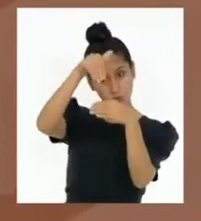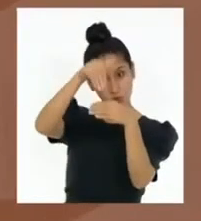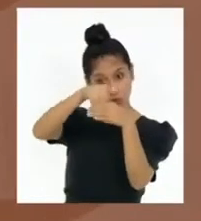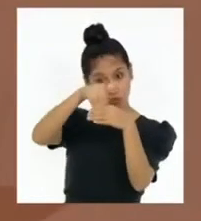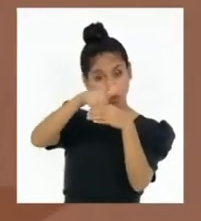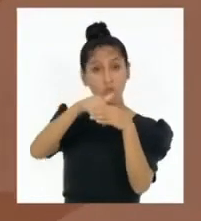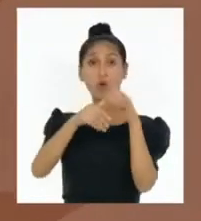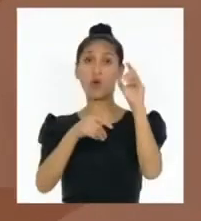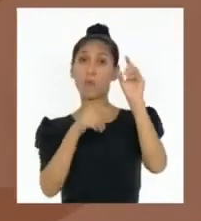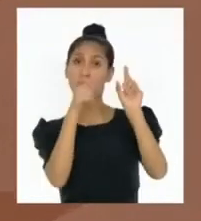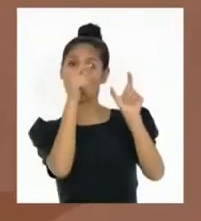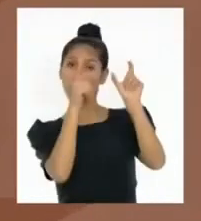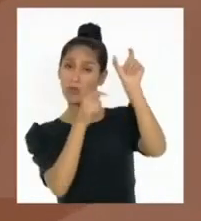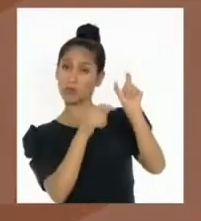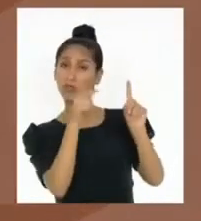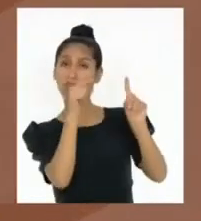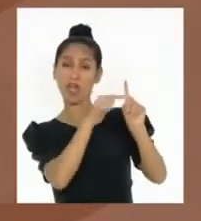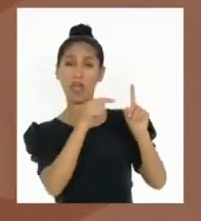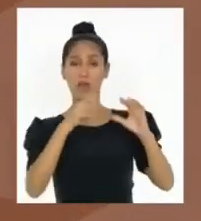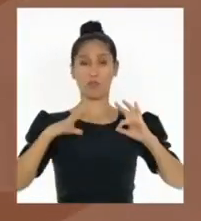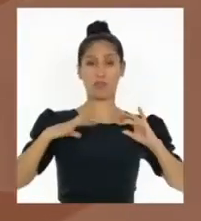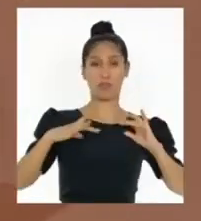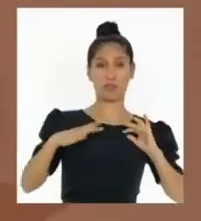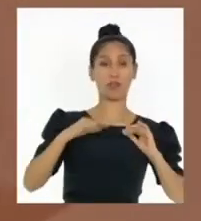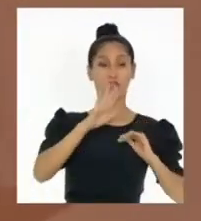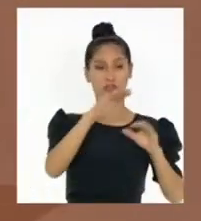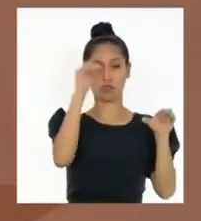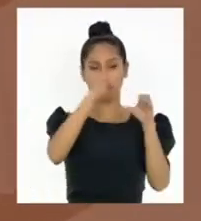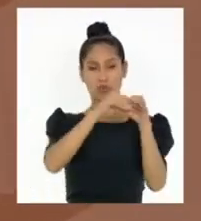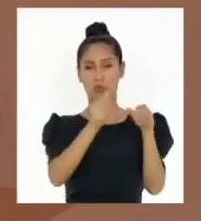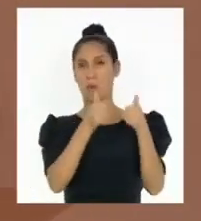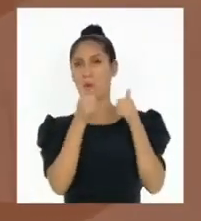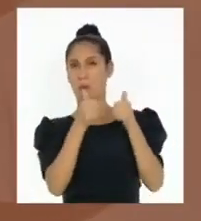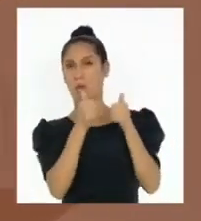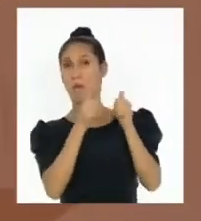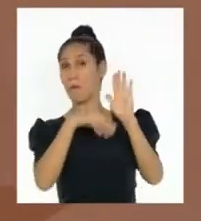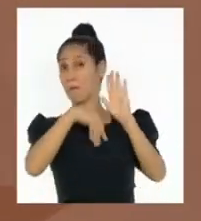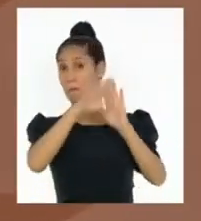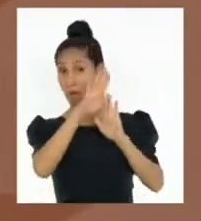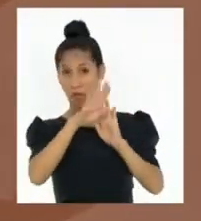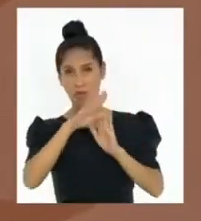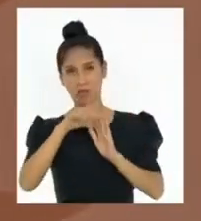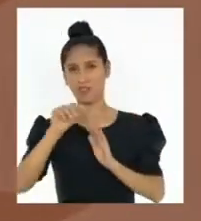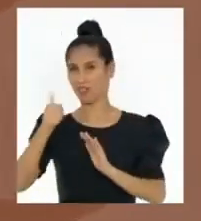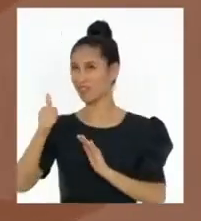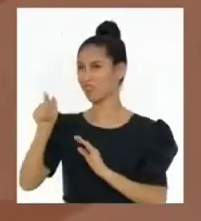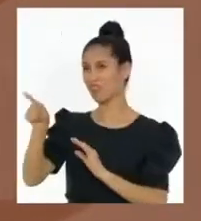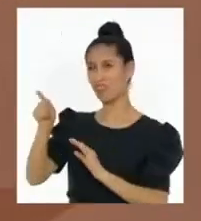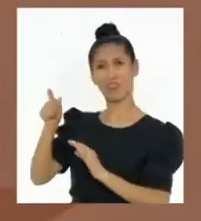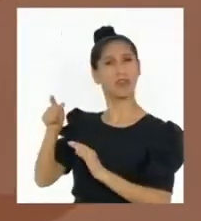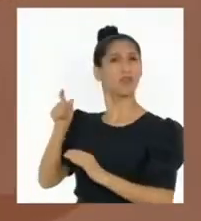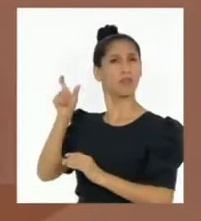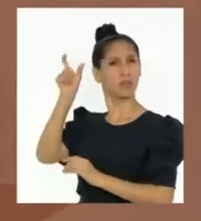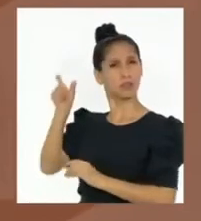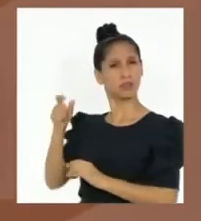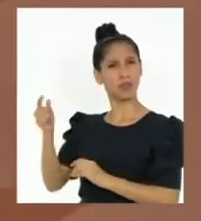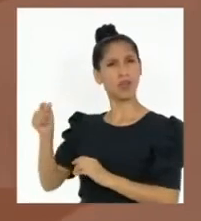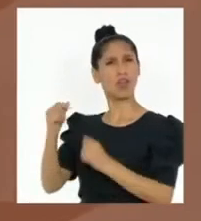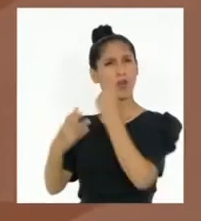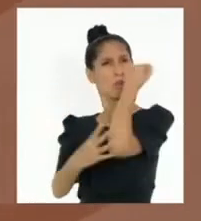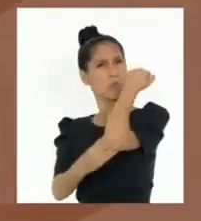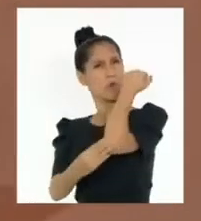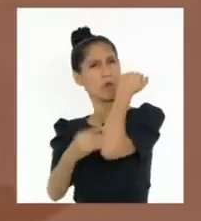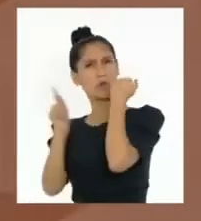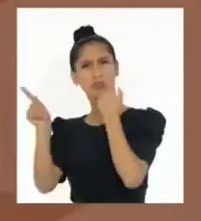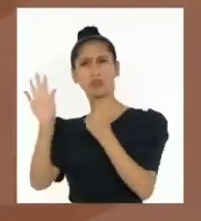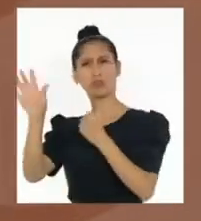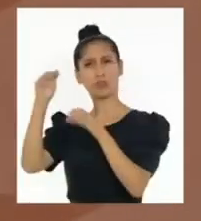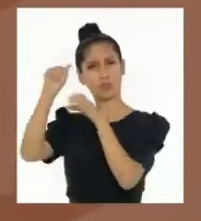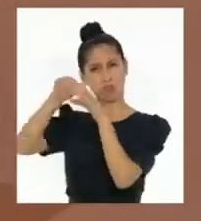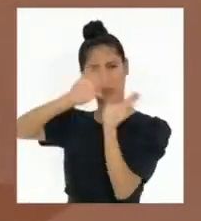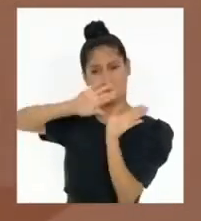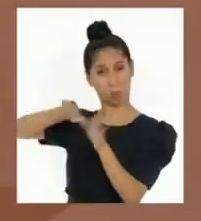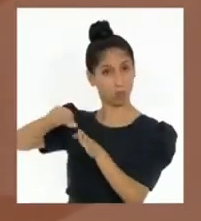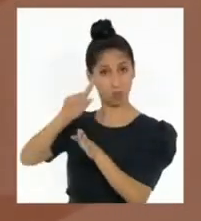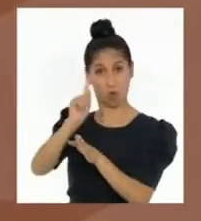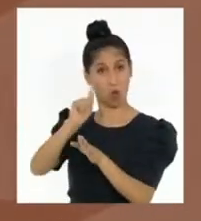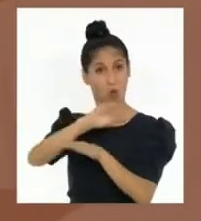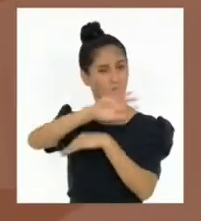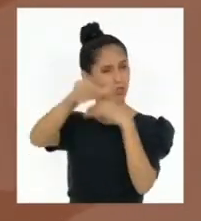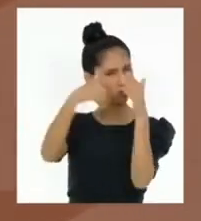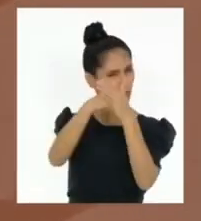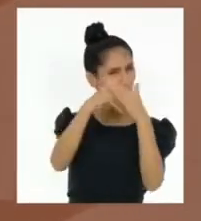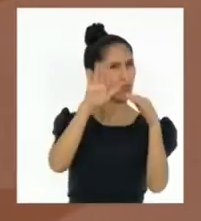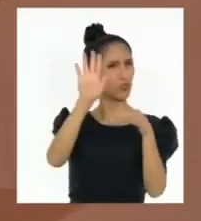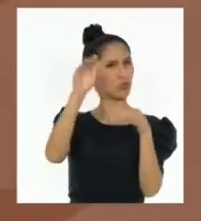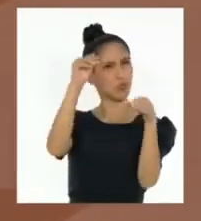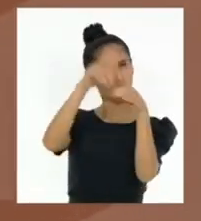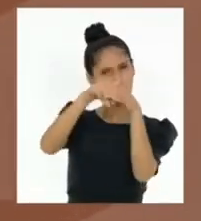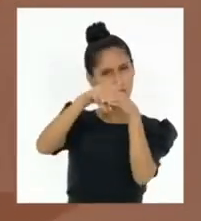económica o creencia religiosa. Cada voto vale igual. El voto es libre. En la Cámara